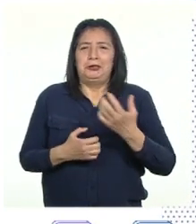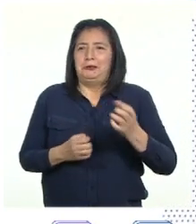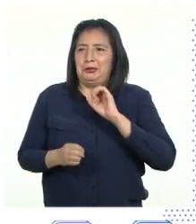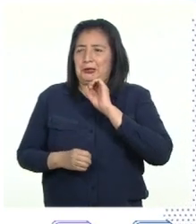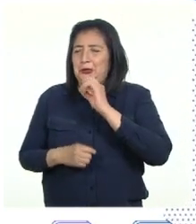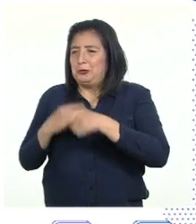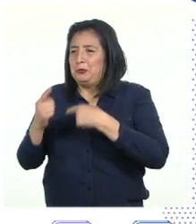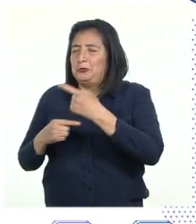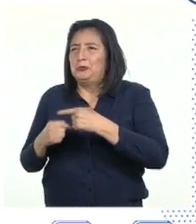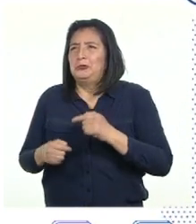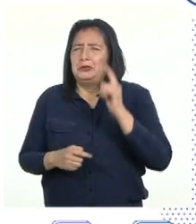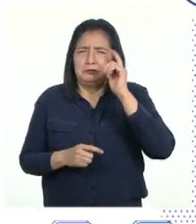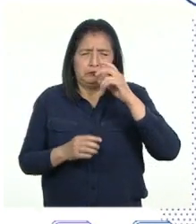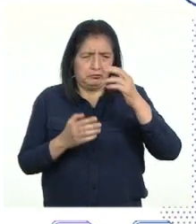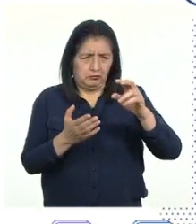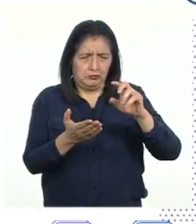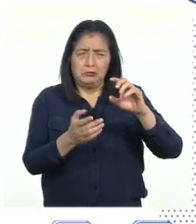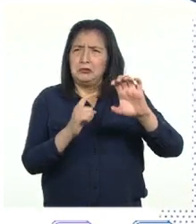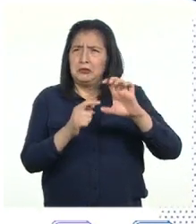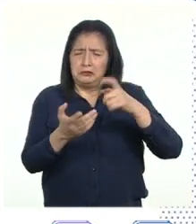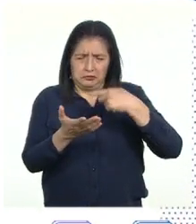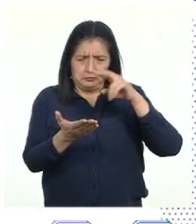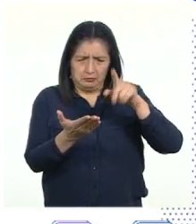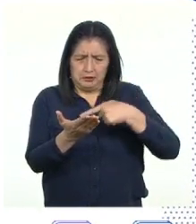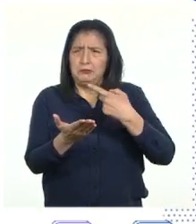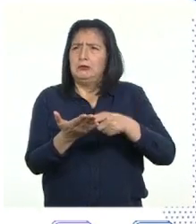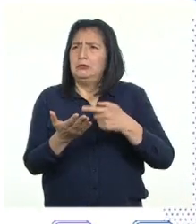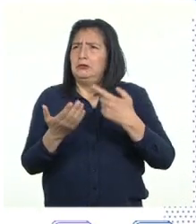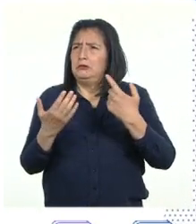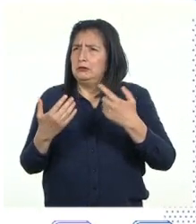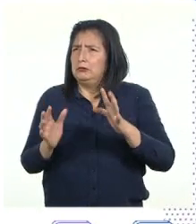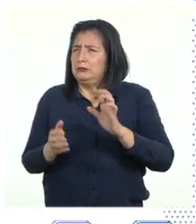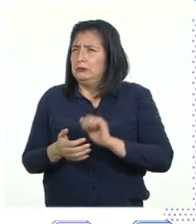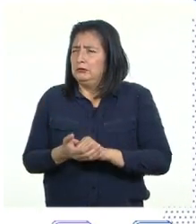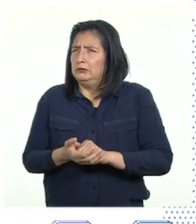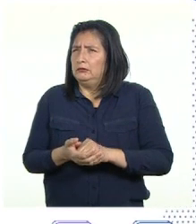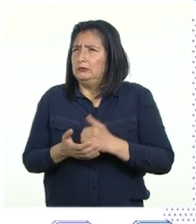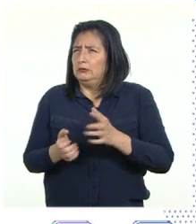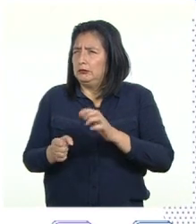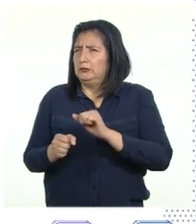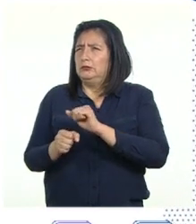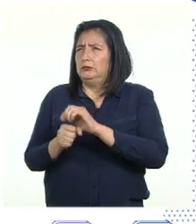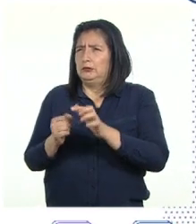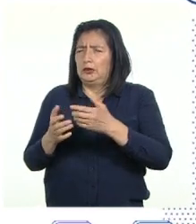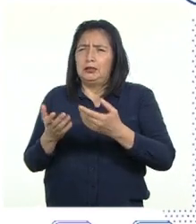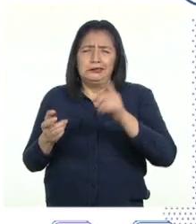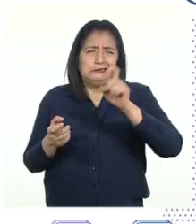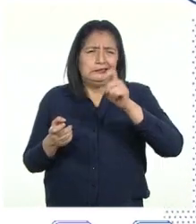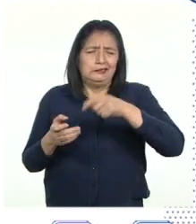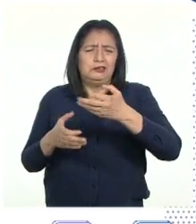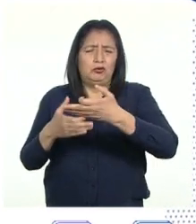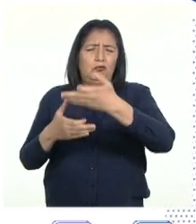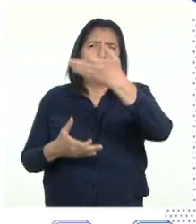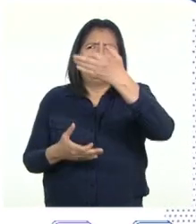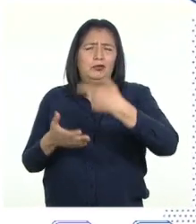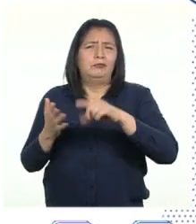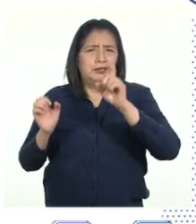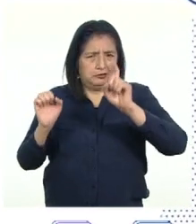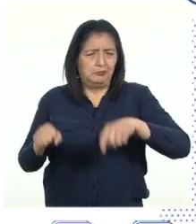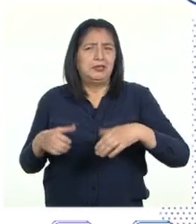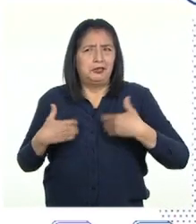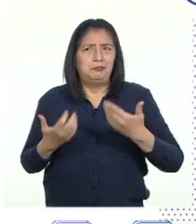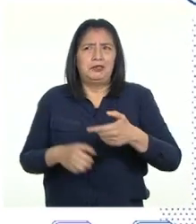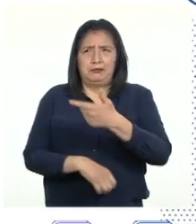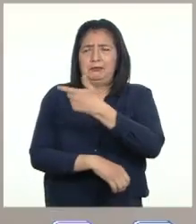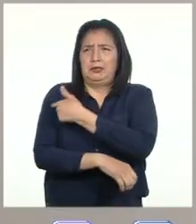noticia Cuando vimos el correo, vimos que decía que había que inscribirse llenando un formulario para recibir la primera dosis de la